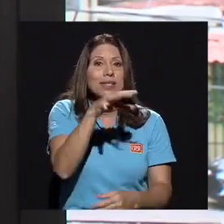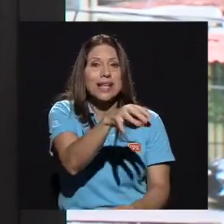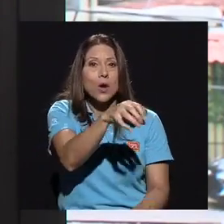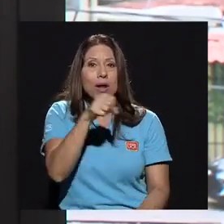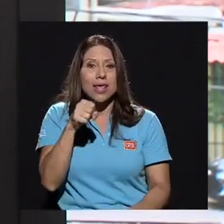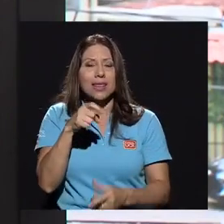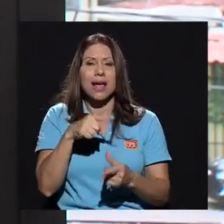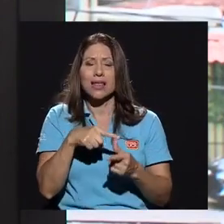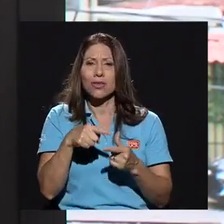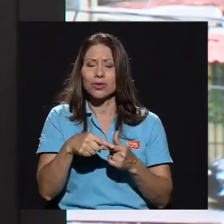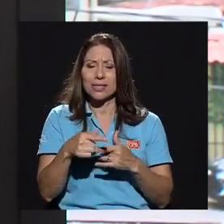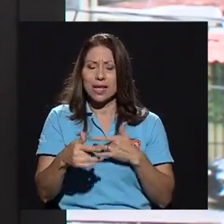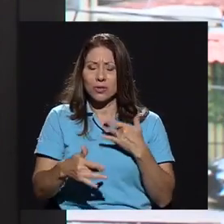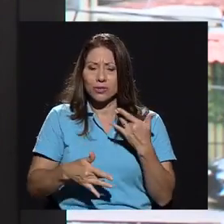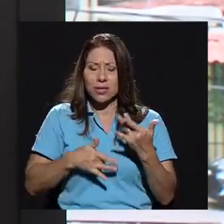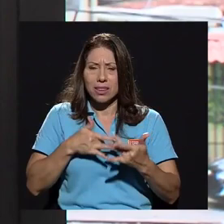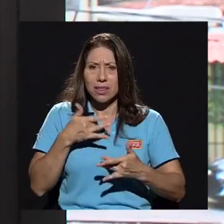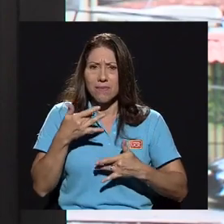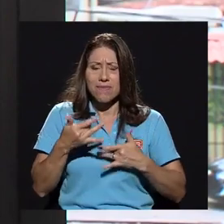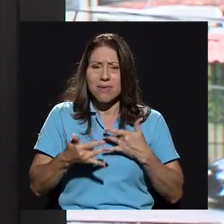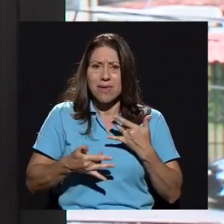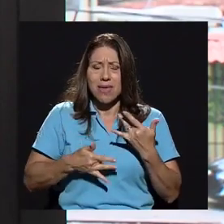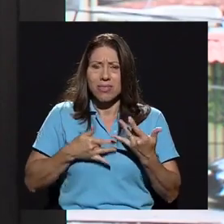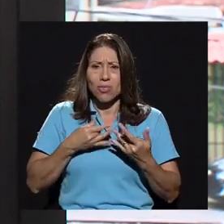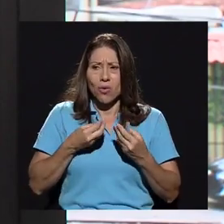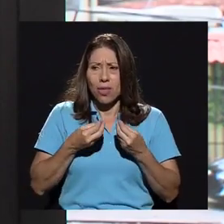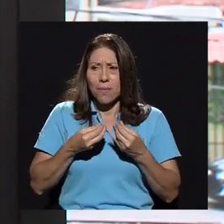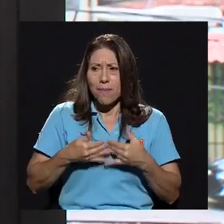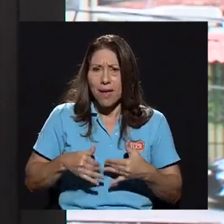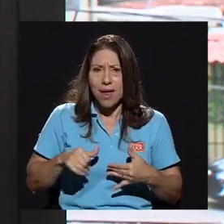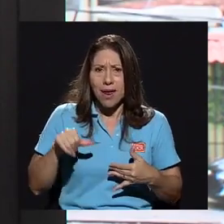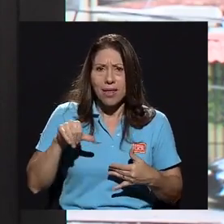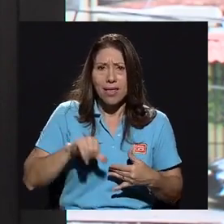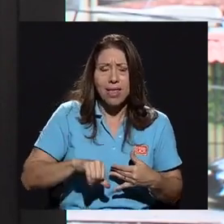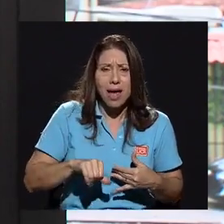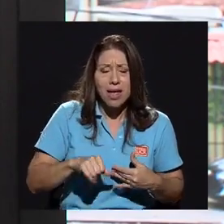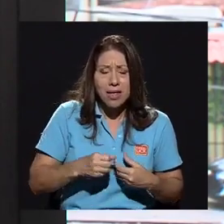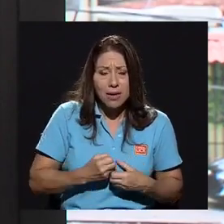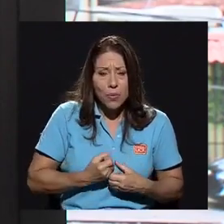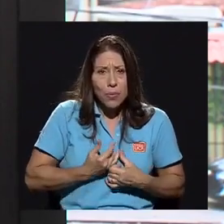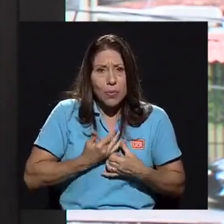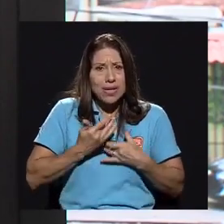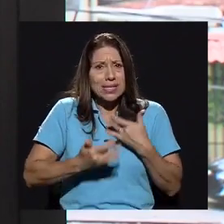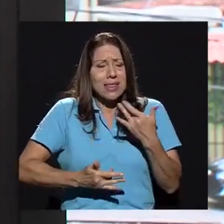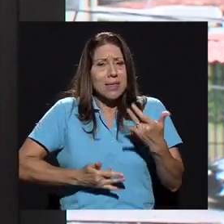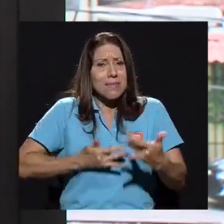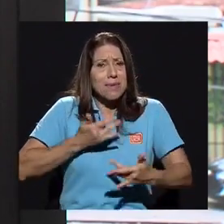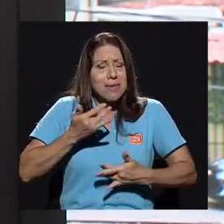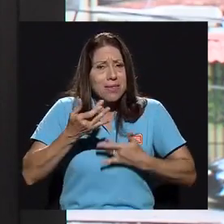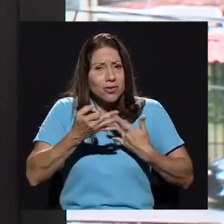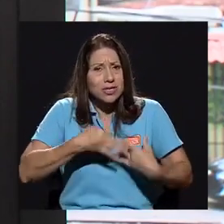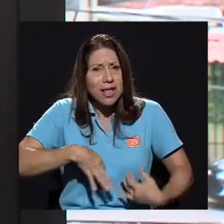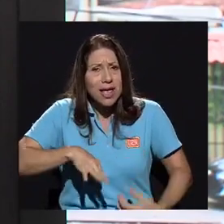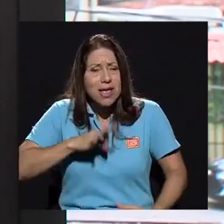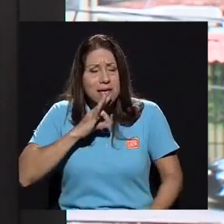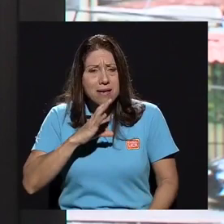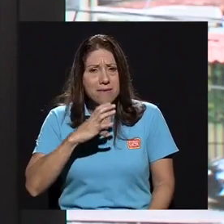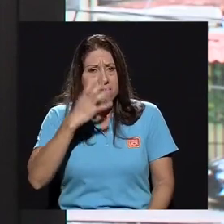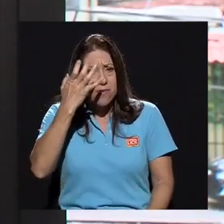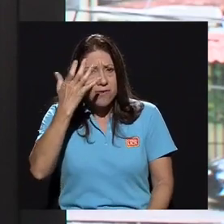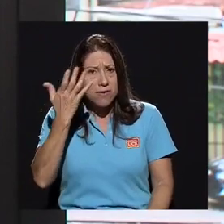sentimiento de pérdida que va a generar, querramos o no, sentimientos de ira y frustración.